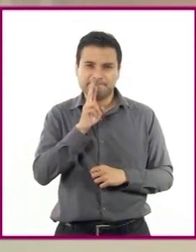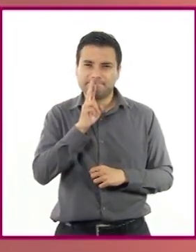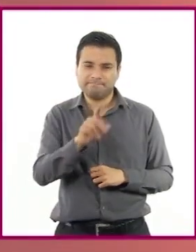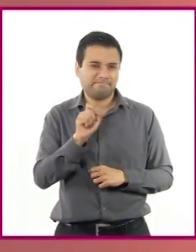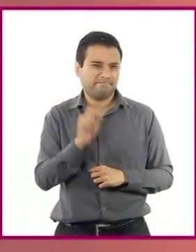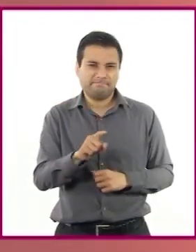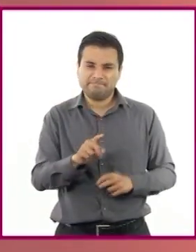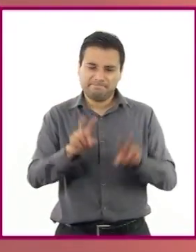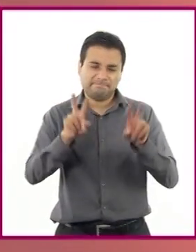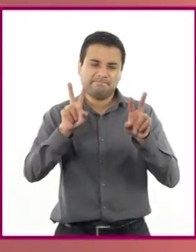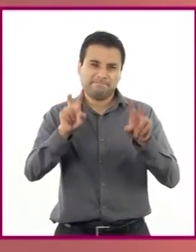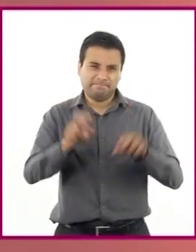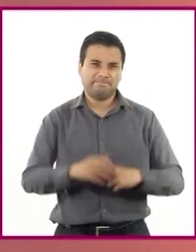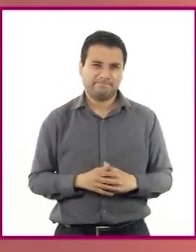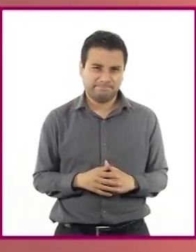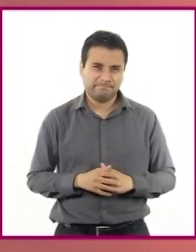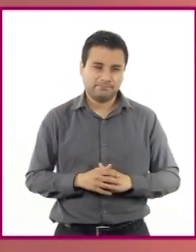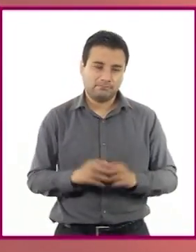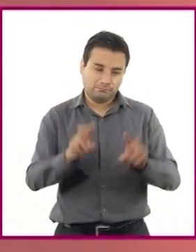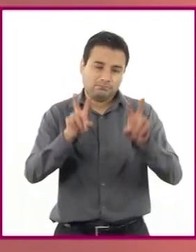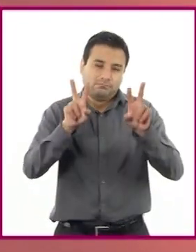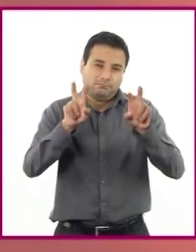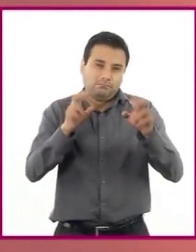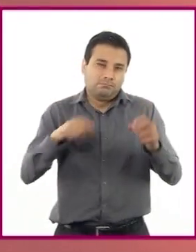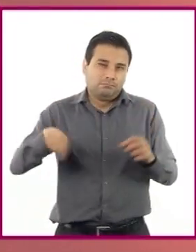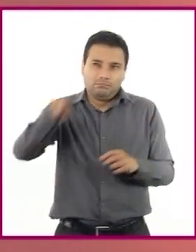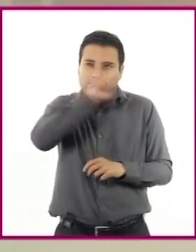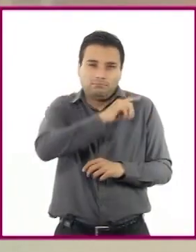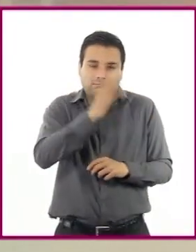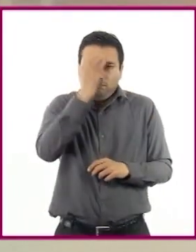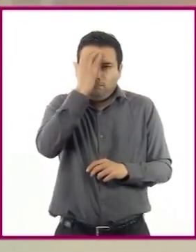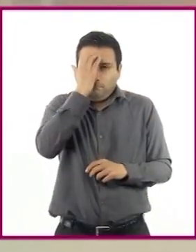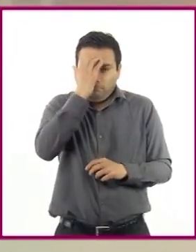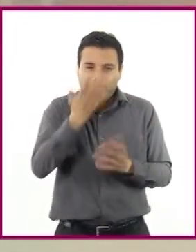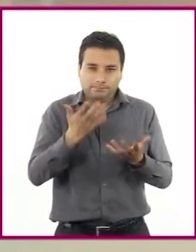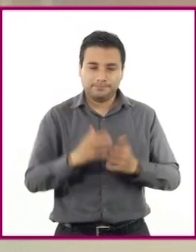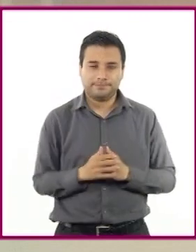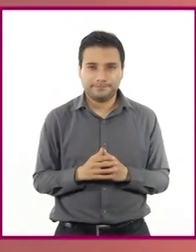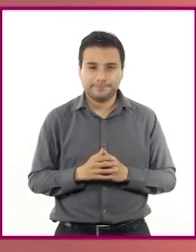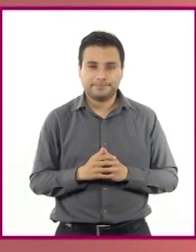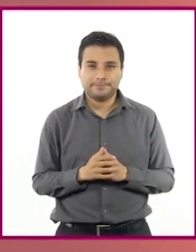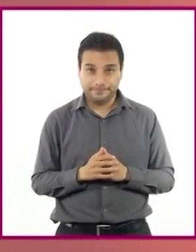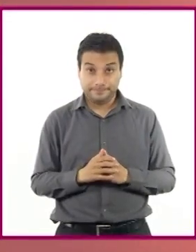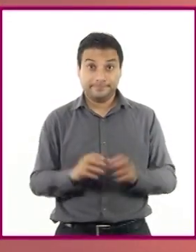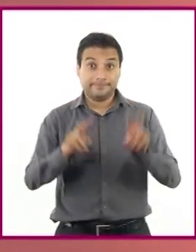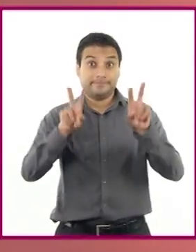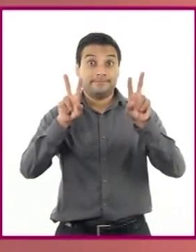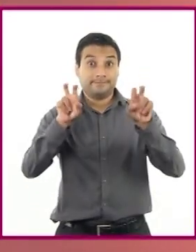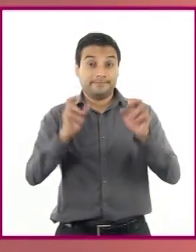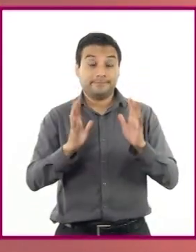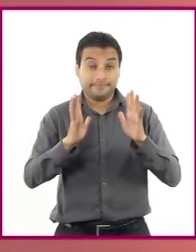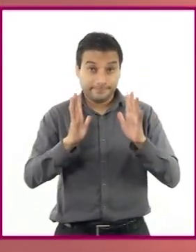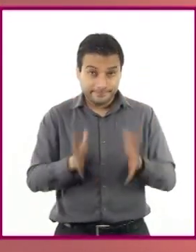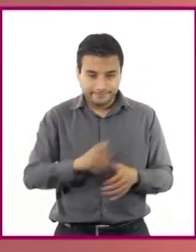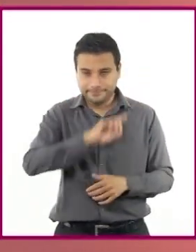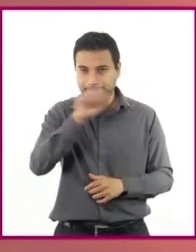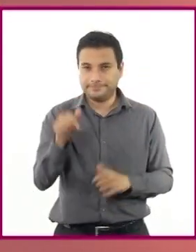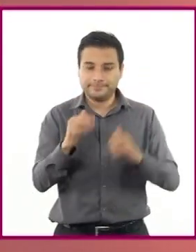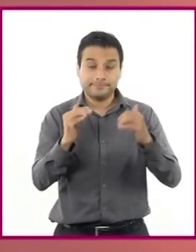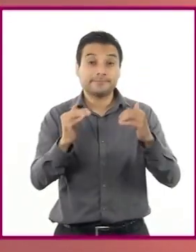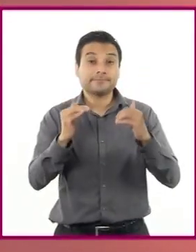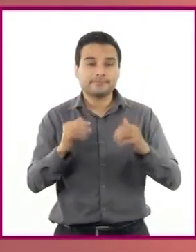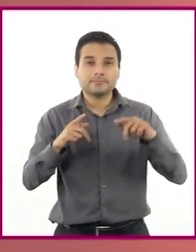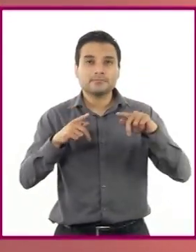debido a que es una obra reconocida. El segundo paso, después del título, es identificar los